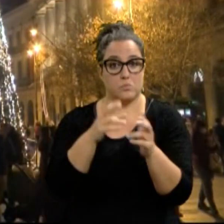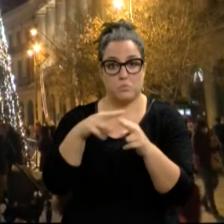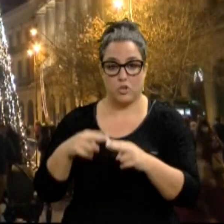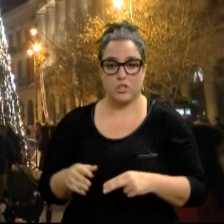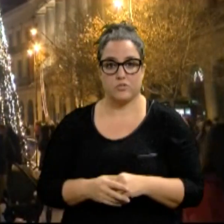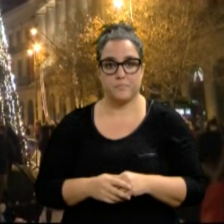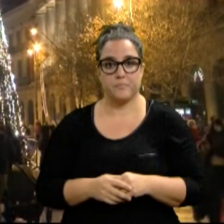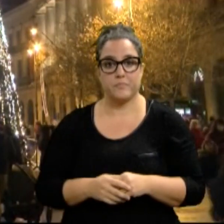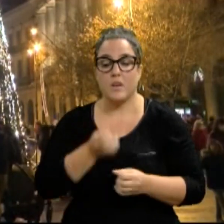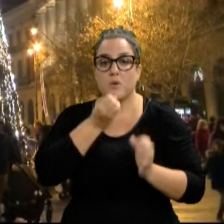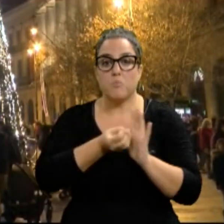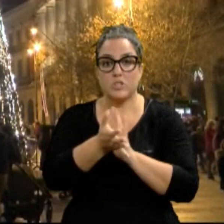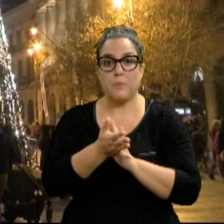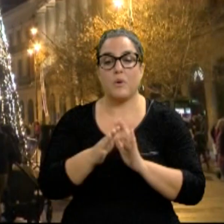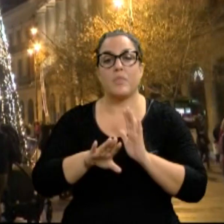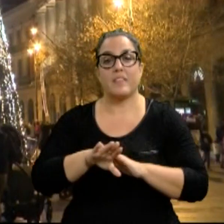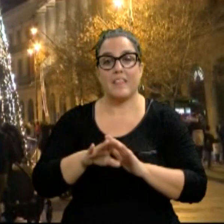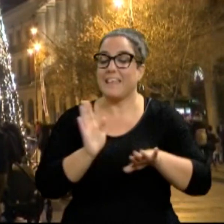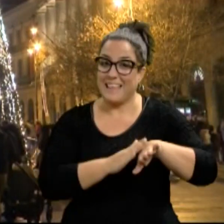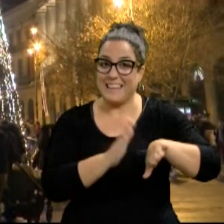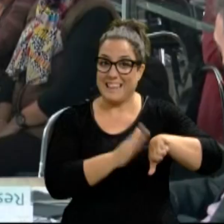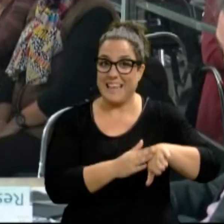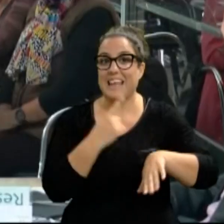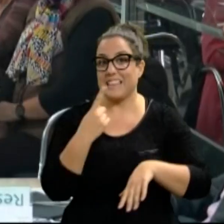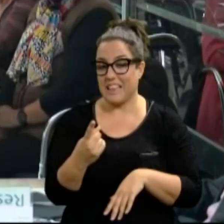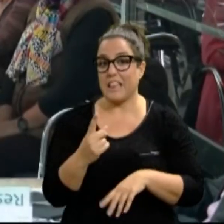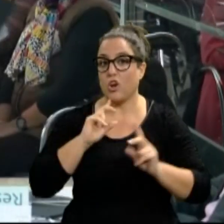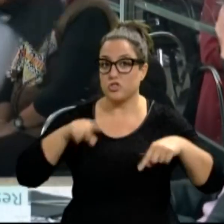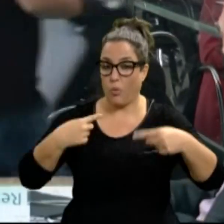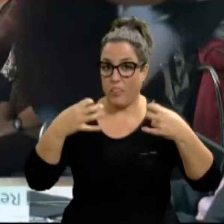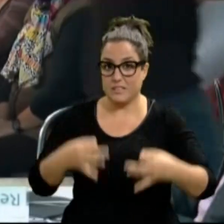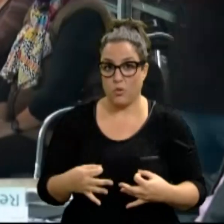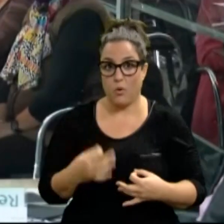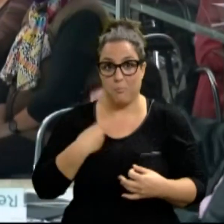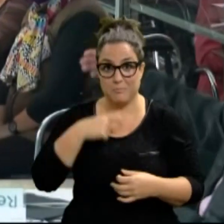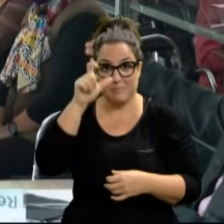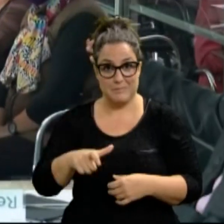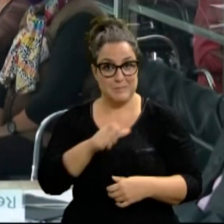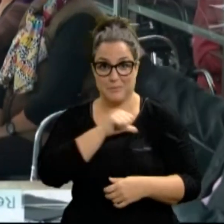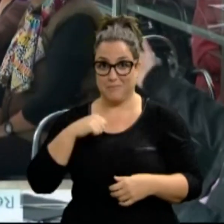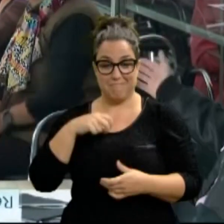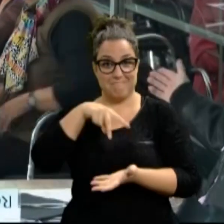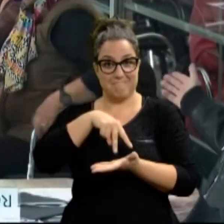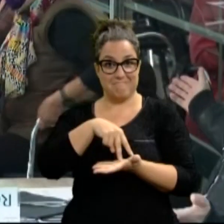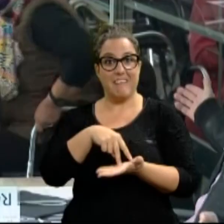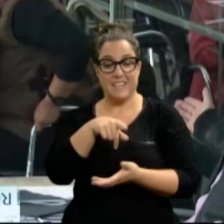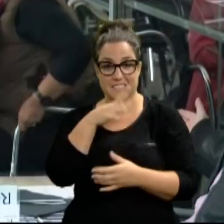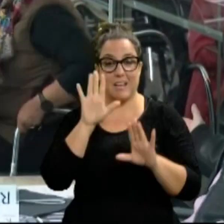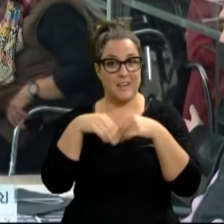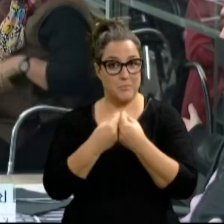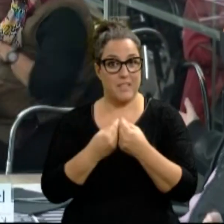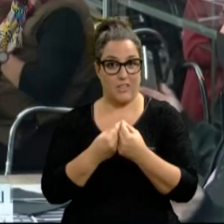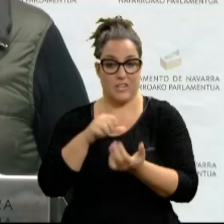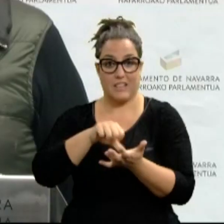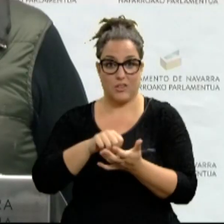portavoz de Izquierda Esquerra augura que esto traerá consecuencias. La propia Marisa de Simón era testigo en primera persona este domingo de las aglomeraciones en el